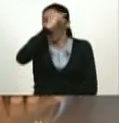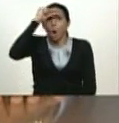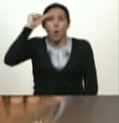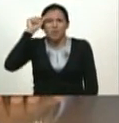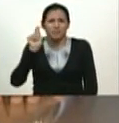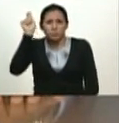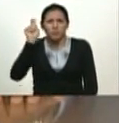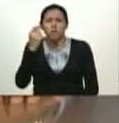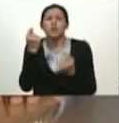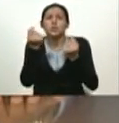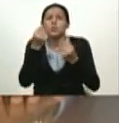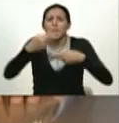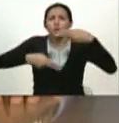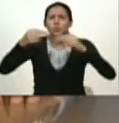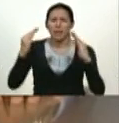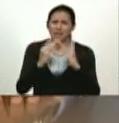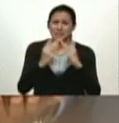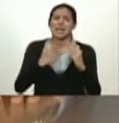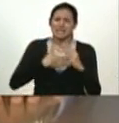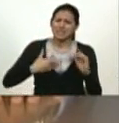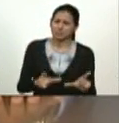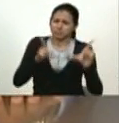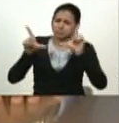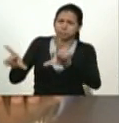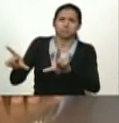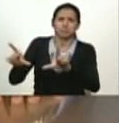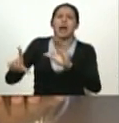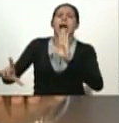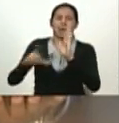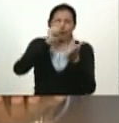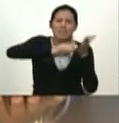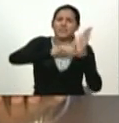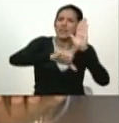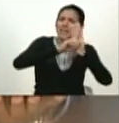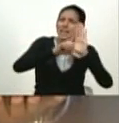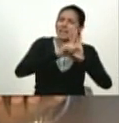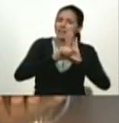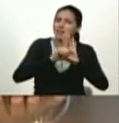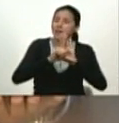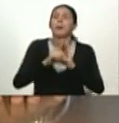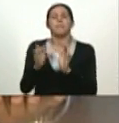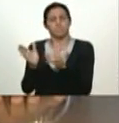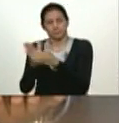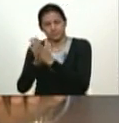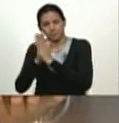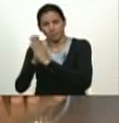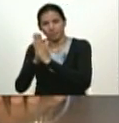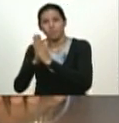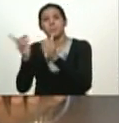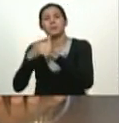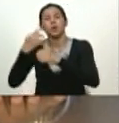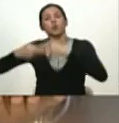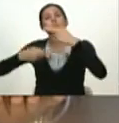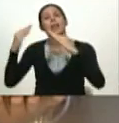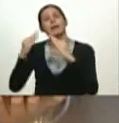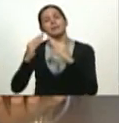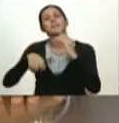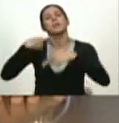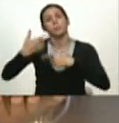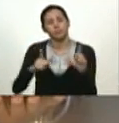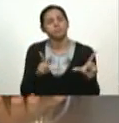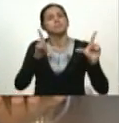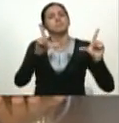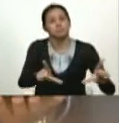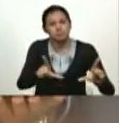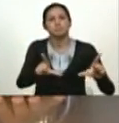una vivienda en su vida y quiere ponerle condiciones con una ley primero construye una vivienda y después tendrás moral para hablar de la gran misión vivienda venezuela